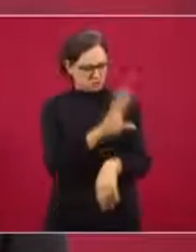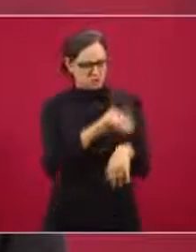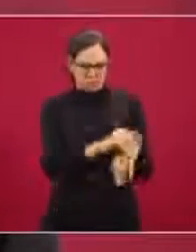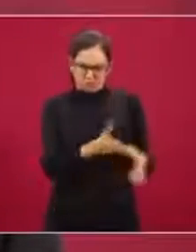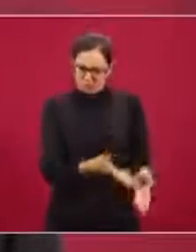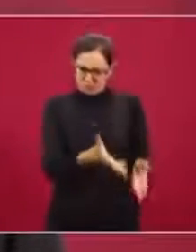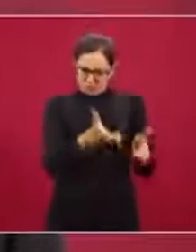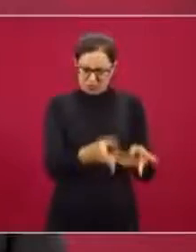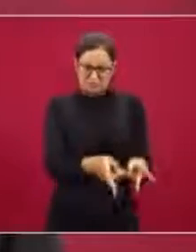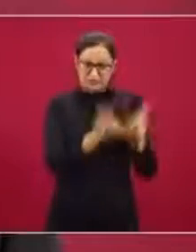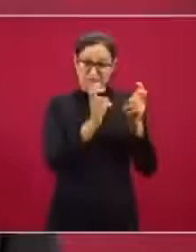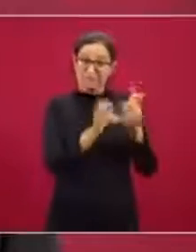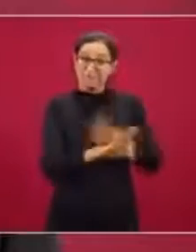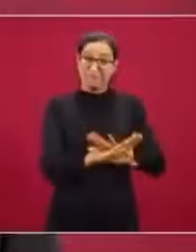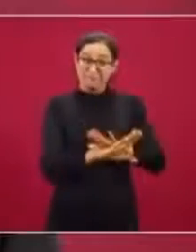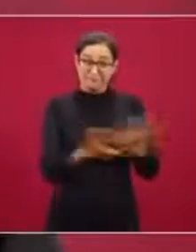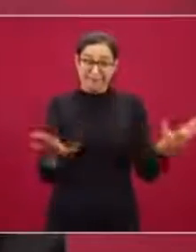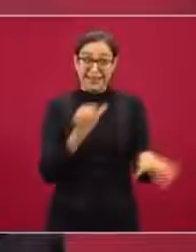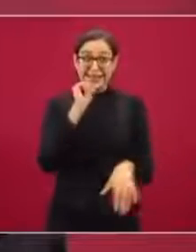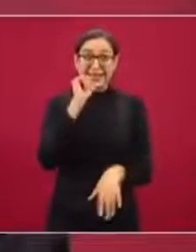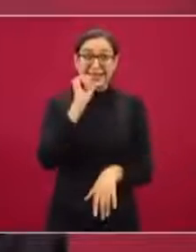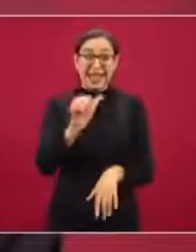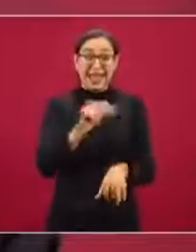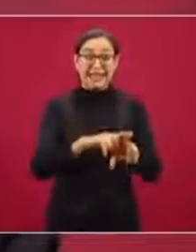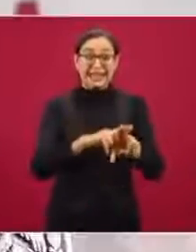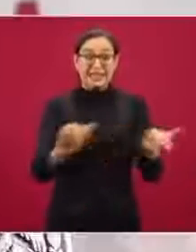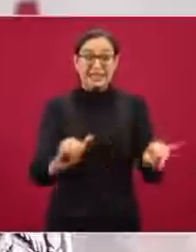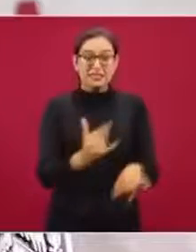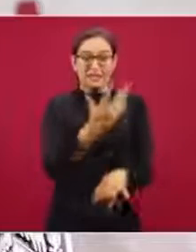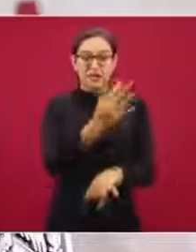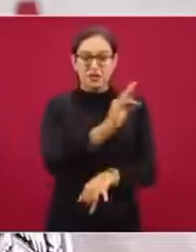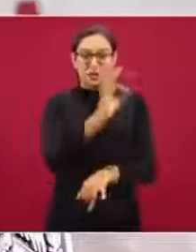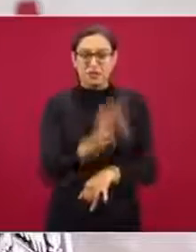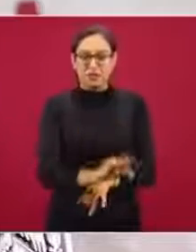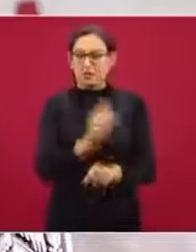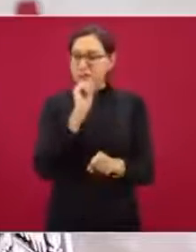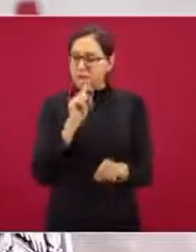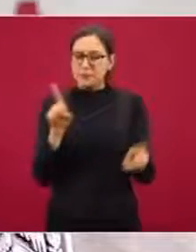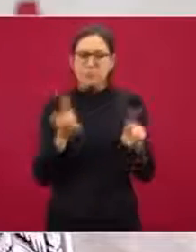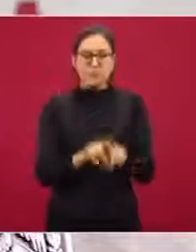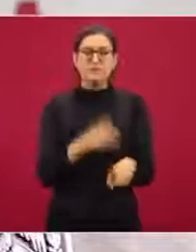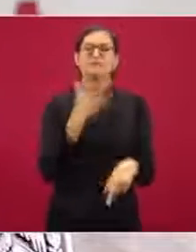No, no queremos robo. Y en el caso del gas, lo mismo.